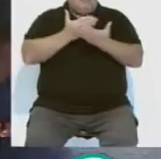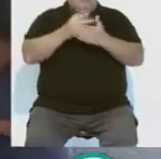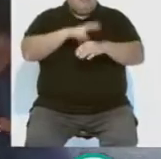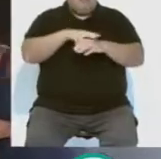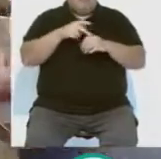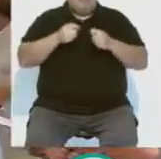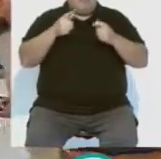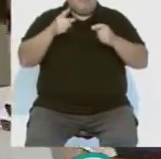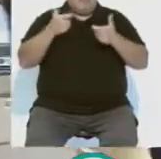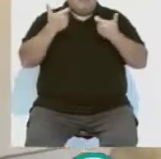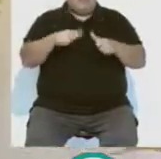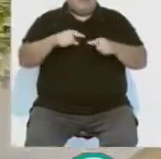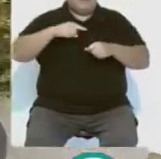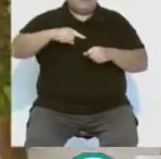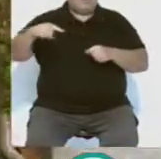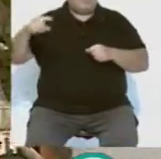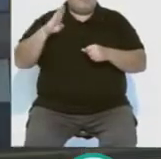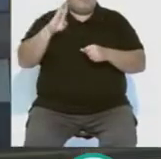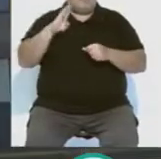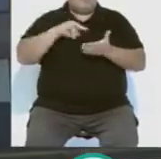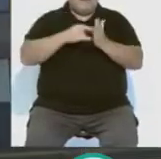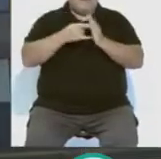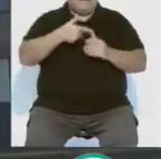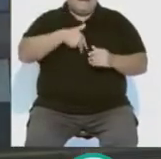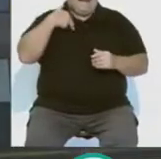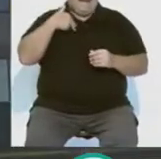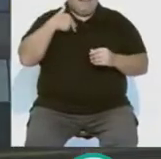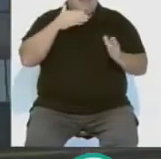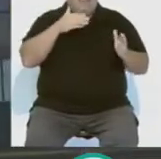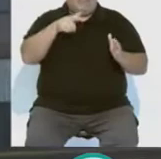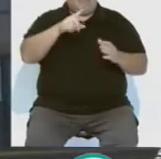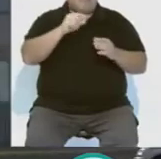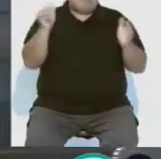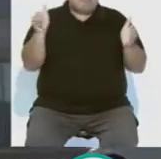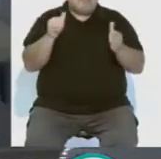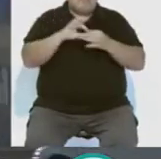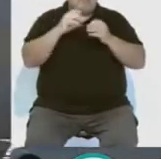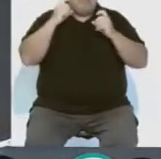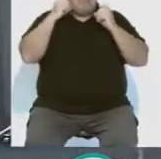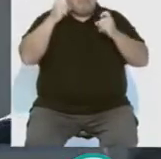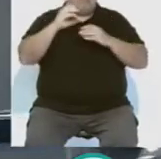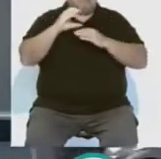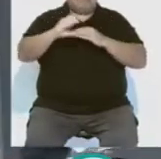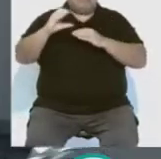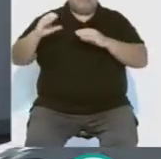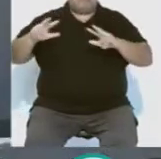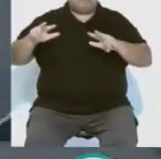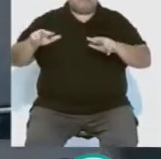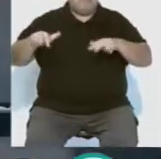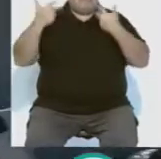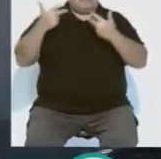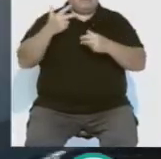delegada que las unidades de ejecución del PGO se puedan dividir en otras más pequeñas para incentivar las inversiones que permitan la